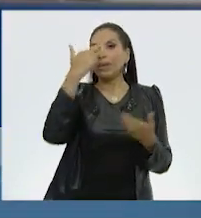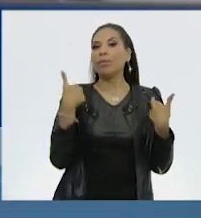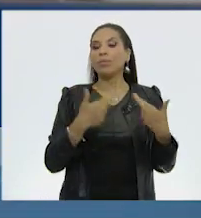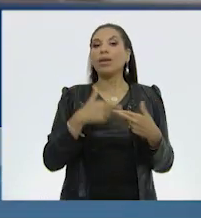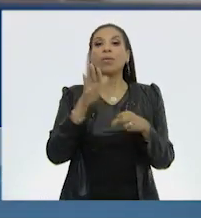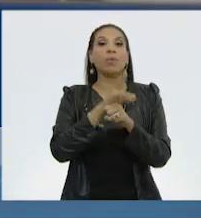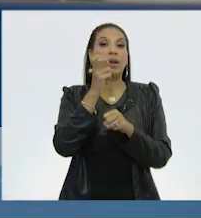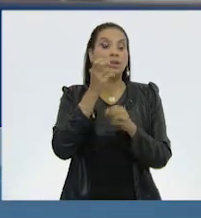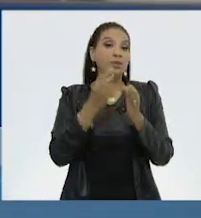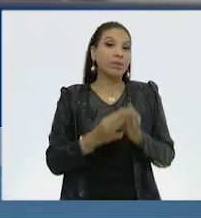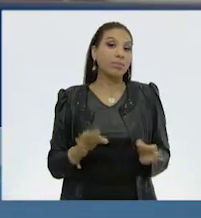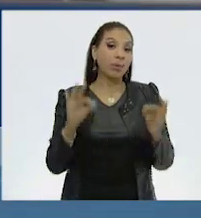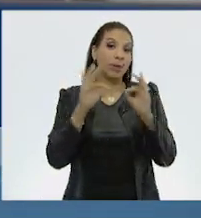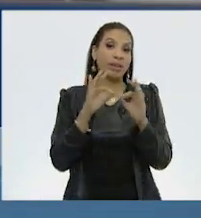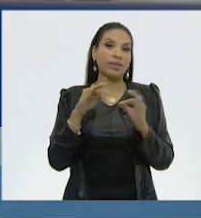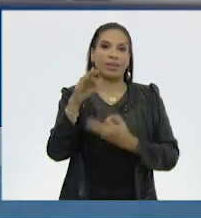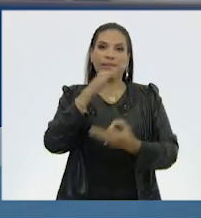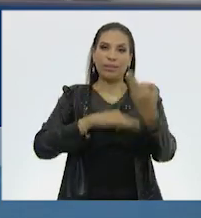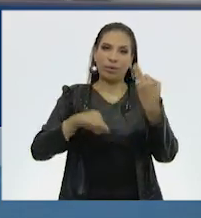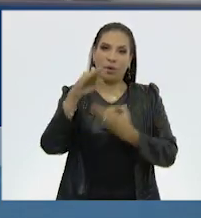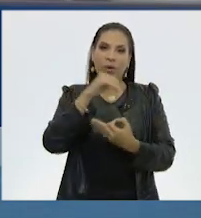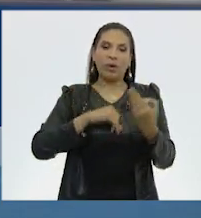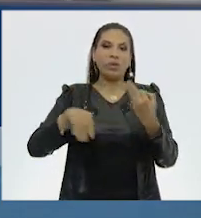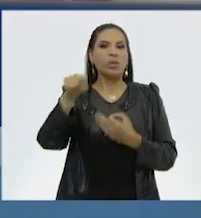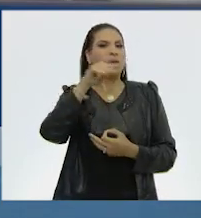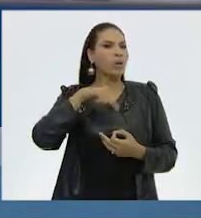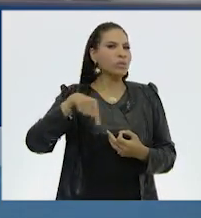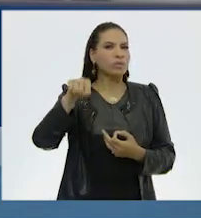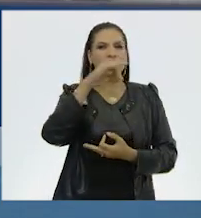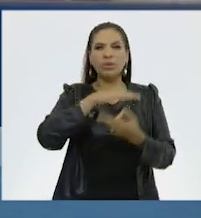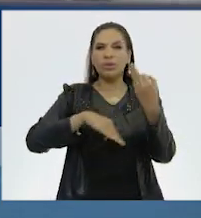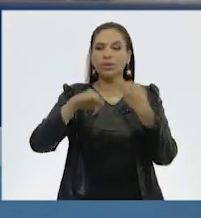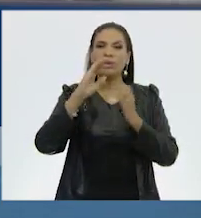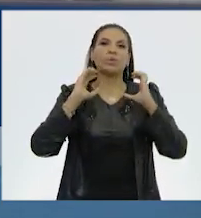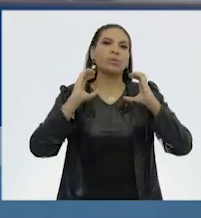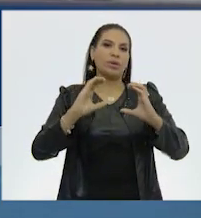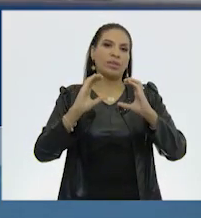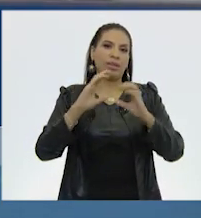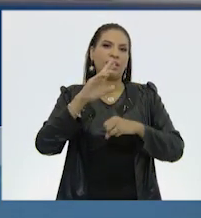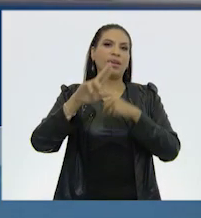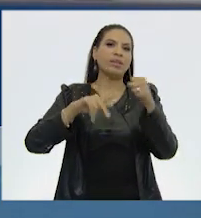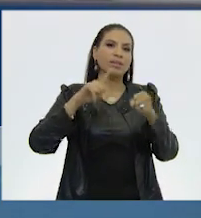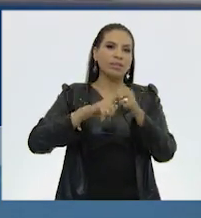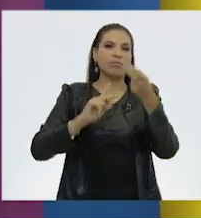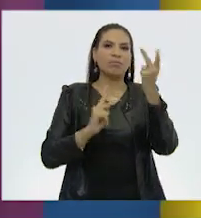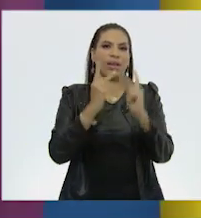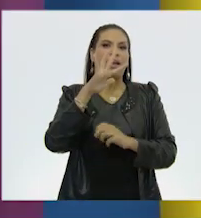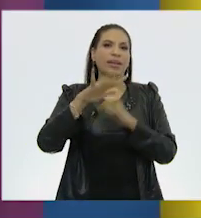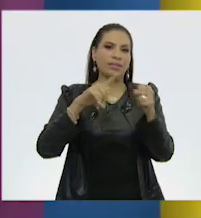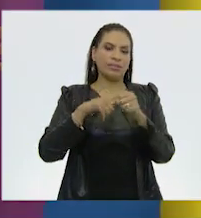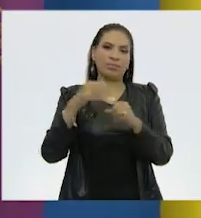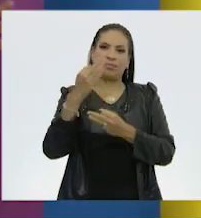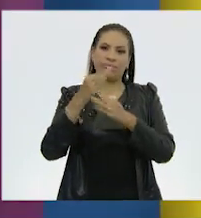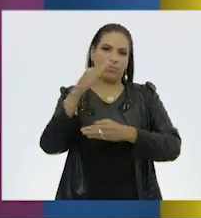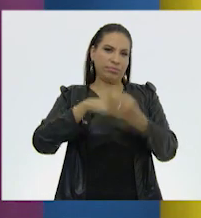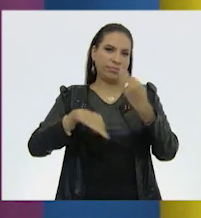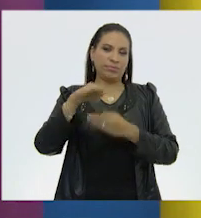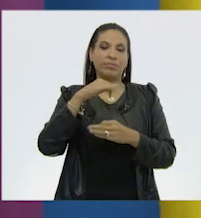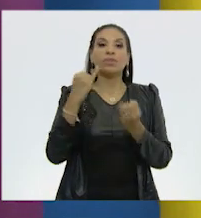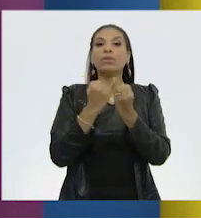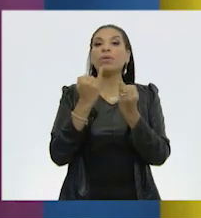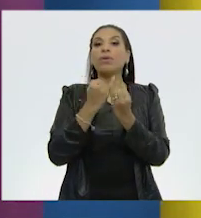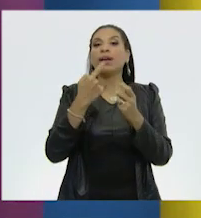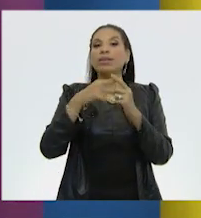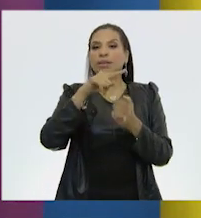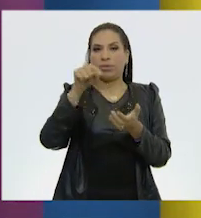Por eso es muy importante que todos, todos, todos, todos cuidemos la naturaleza. Quiero mencionar que también